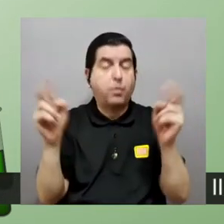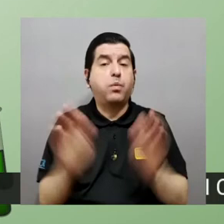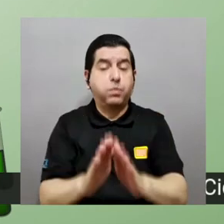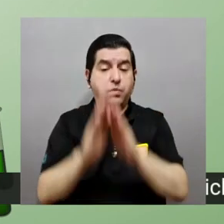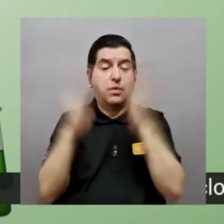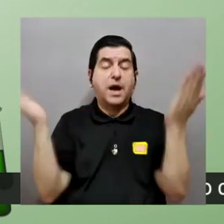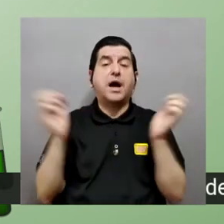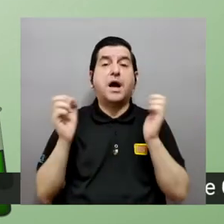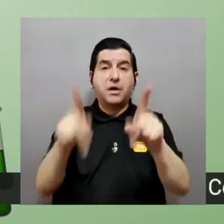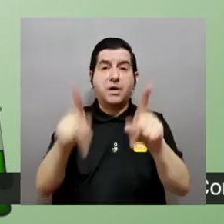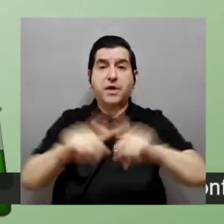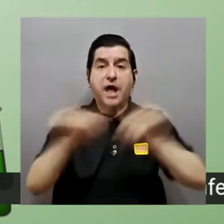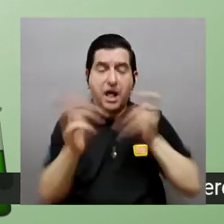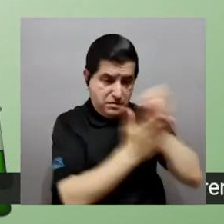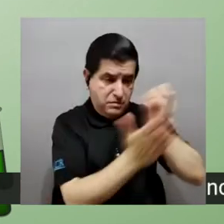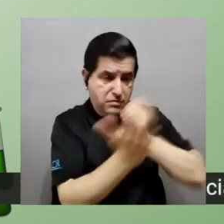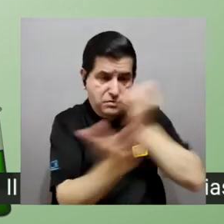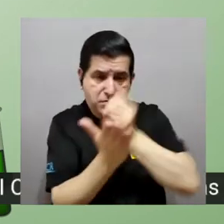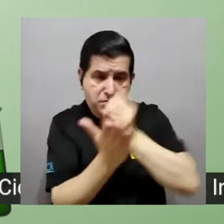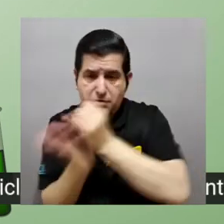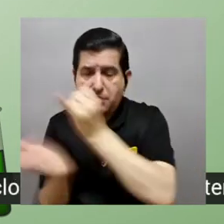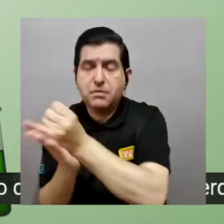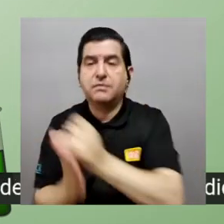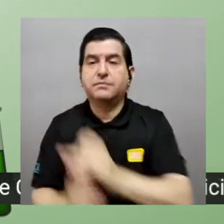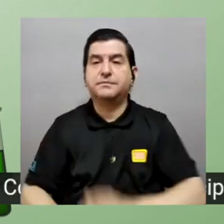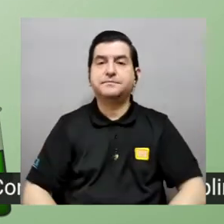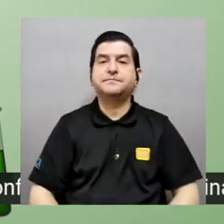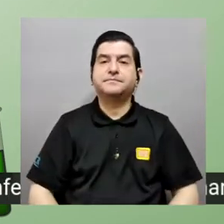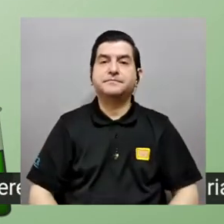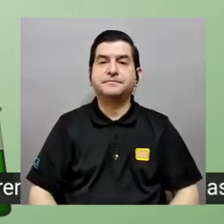que abre las fuertes a muchas industrias